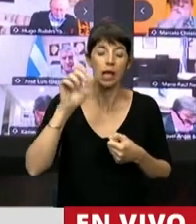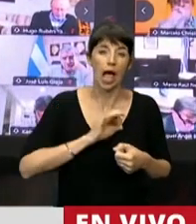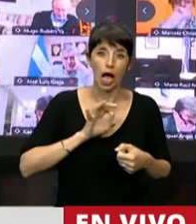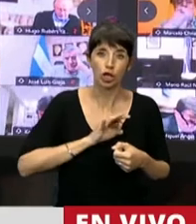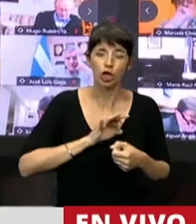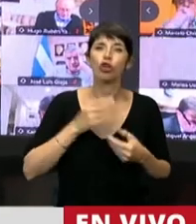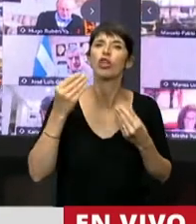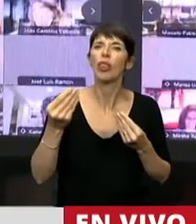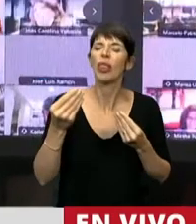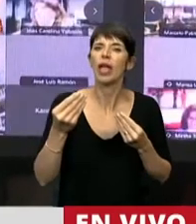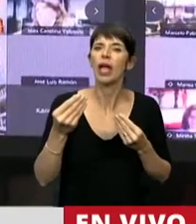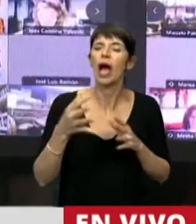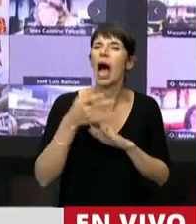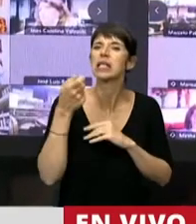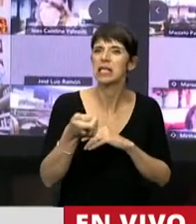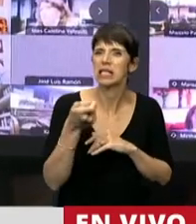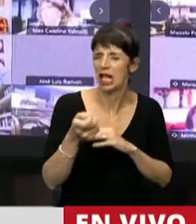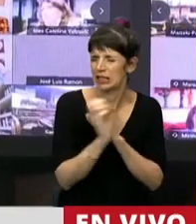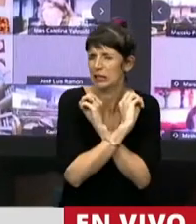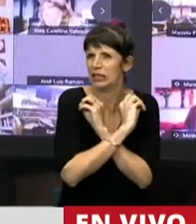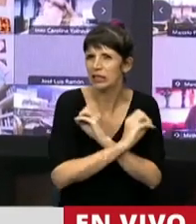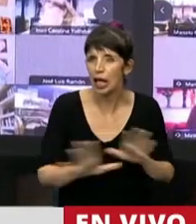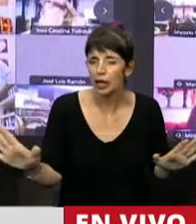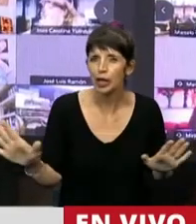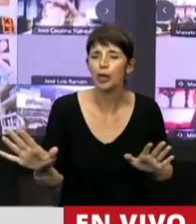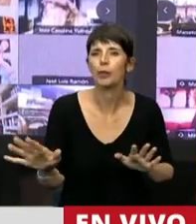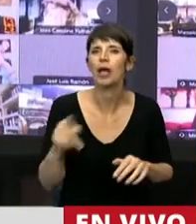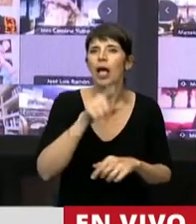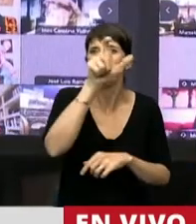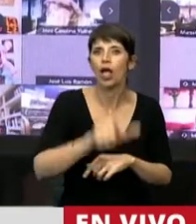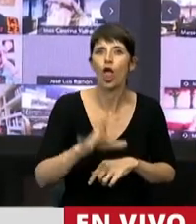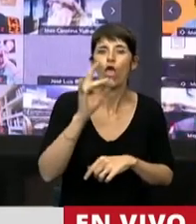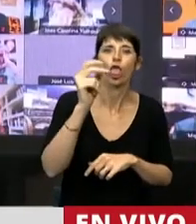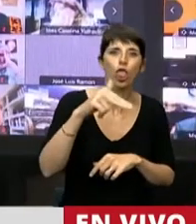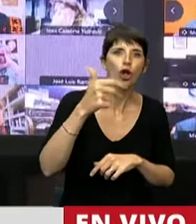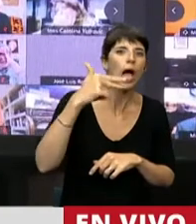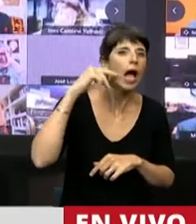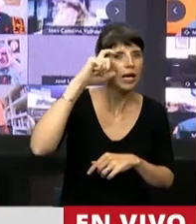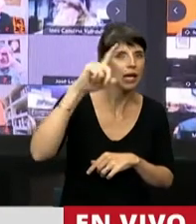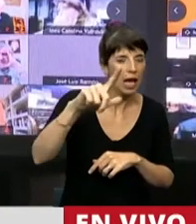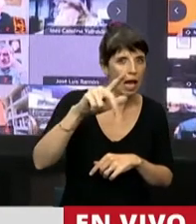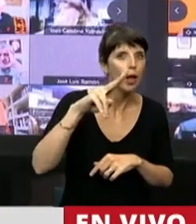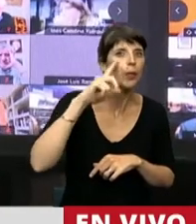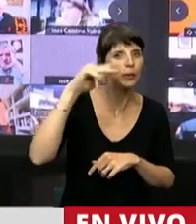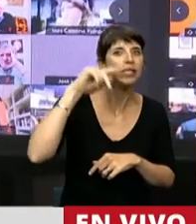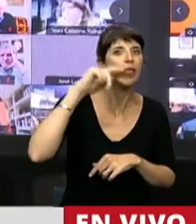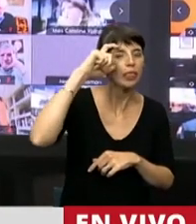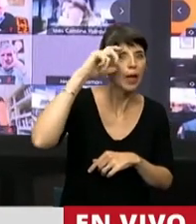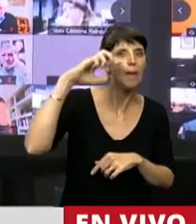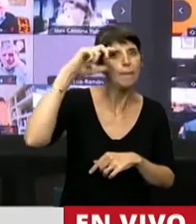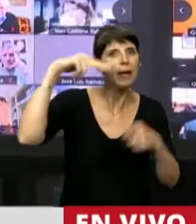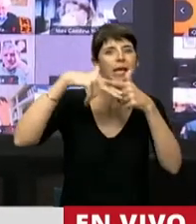asesinato, del cruento asesinato brutal que se le efectuara a don Ángel Vicente Peñalosa, el Chacho.